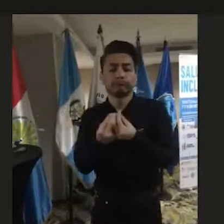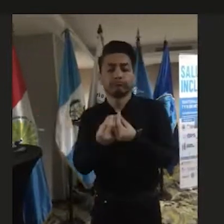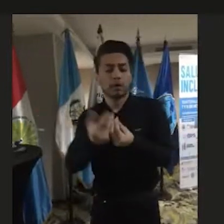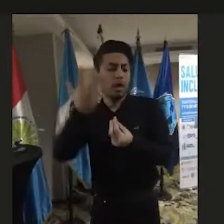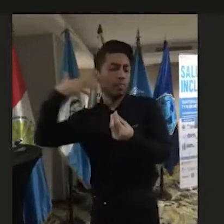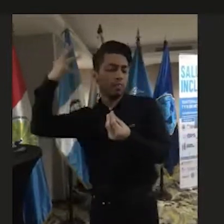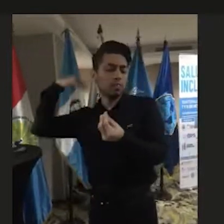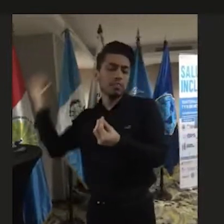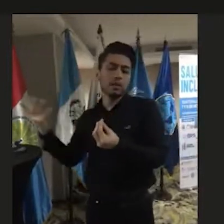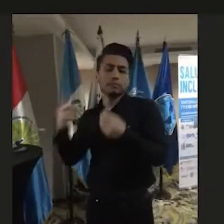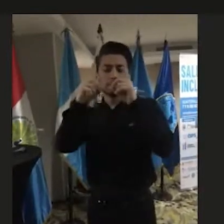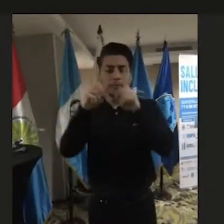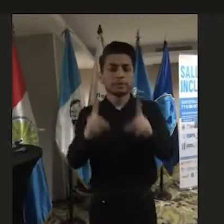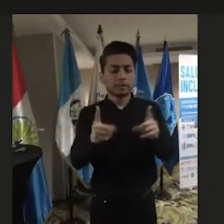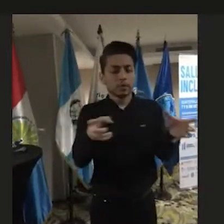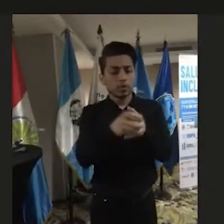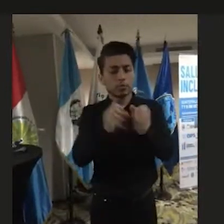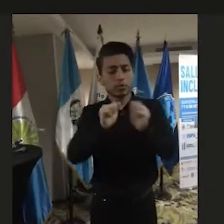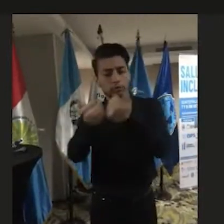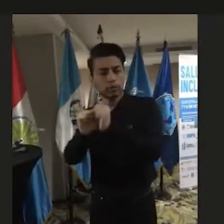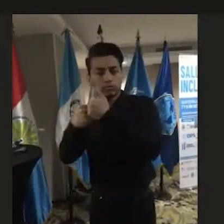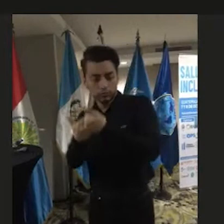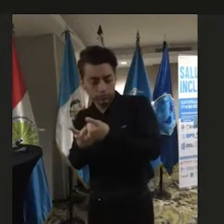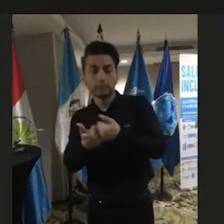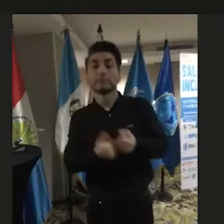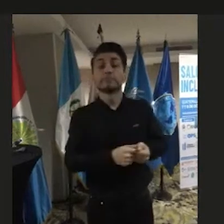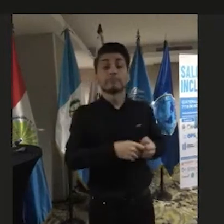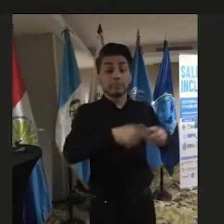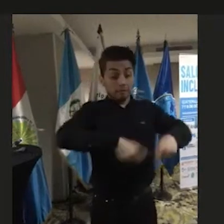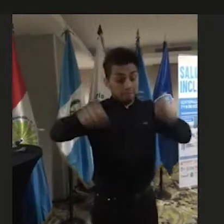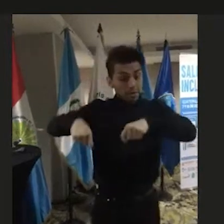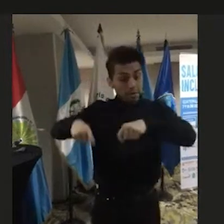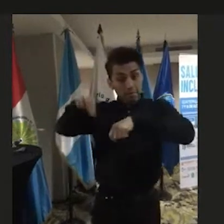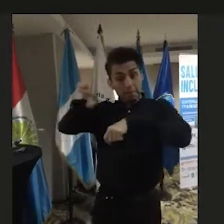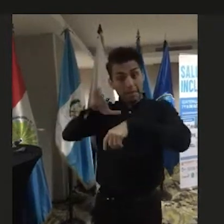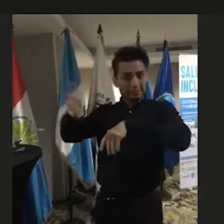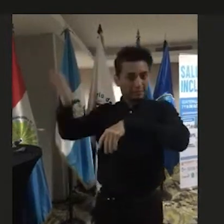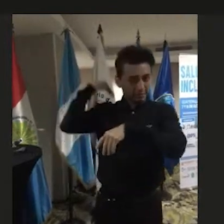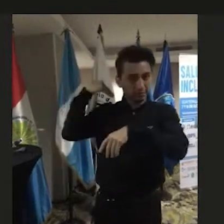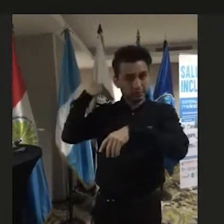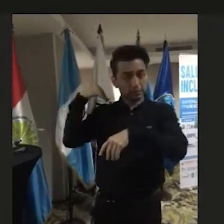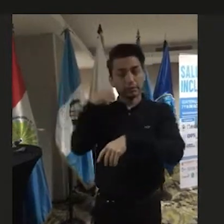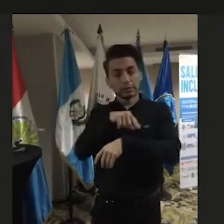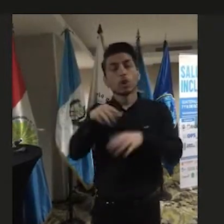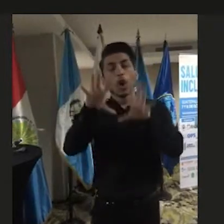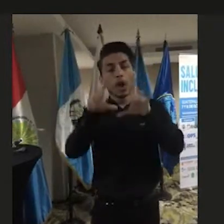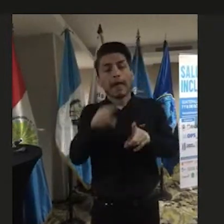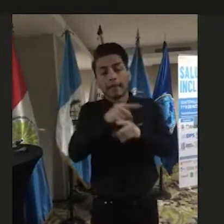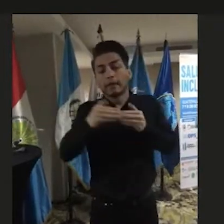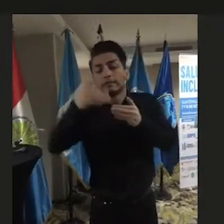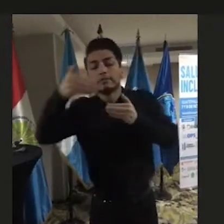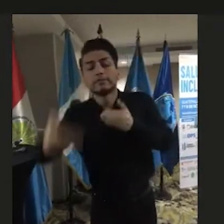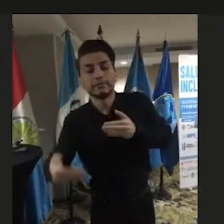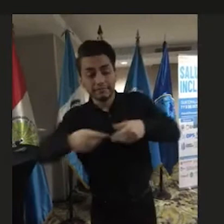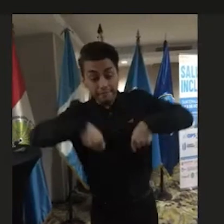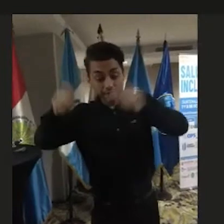Se firmó la paz y el CONADI es una institución que constituye legado de la firma